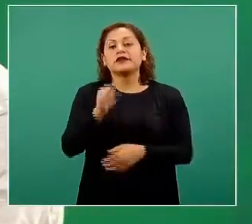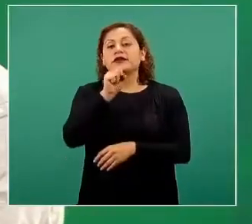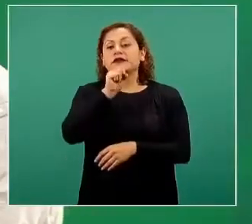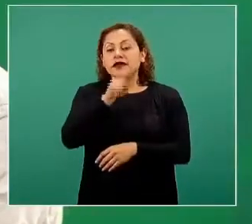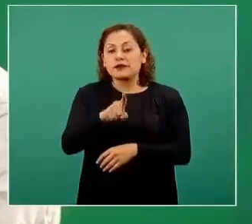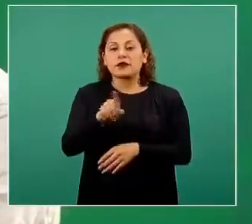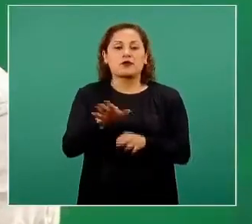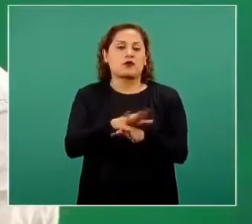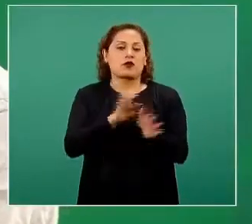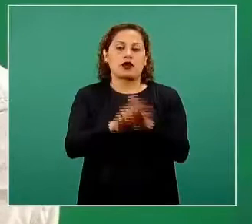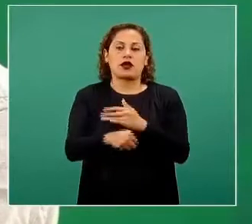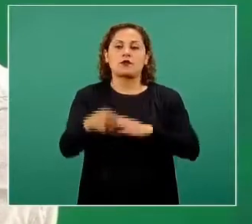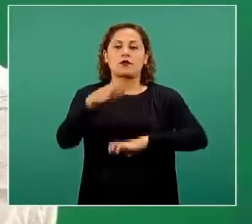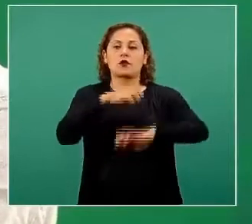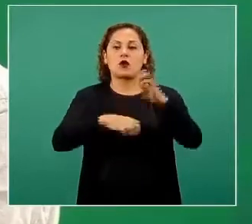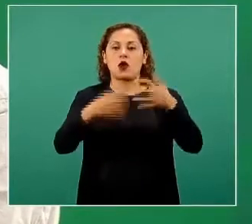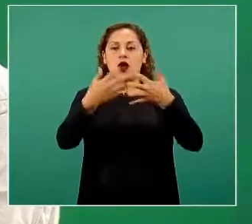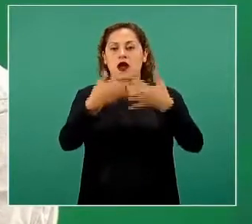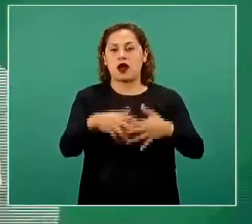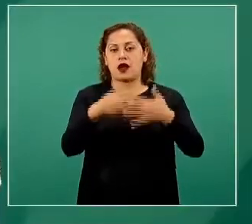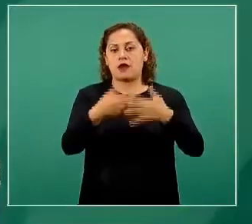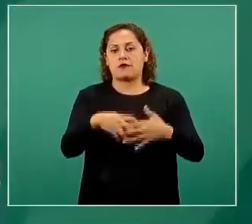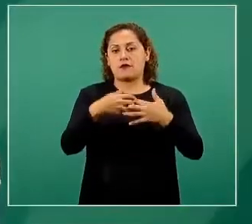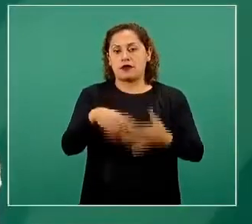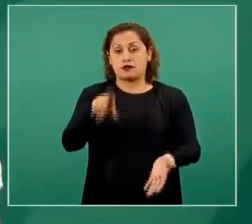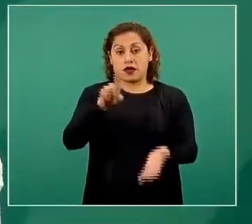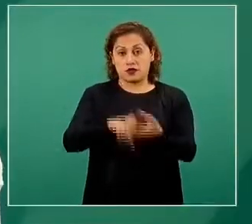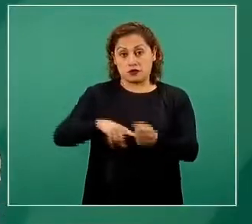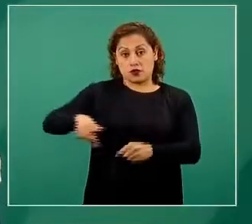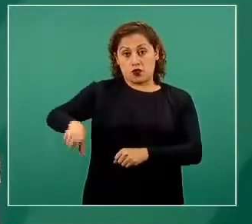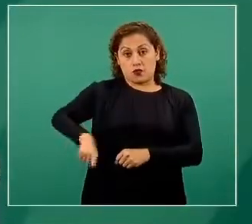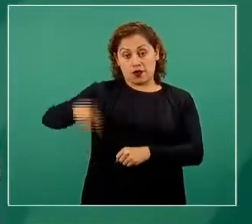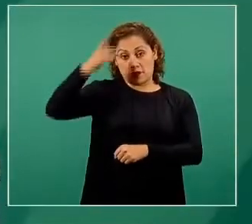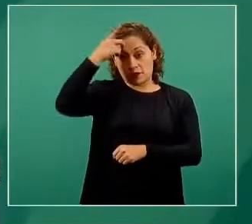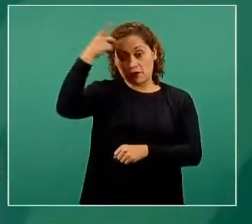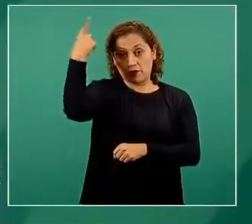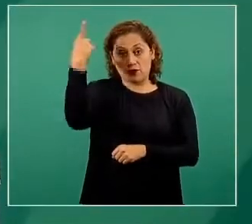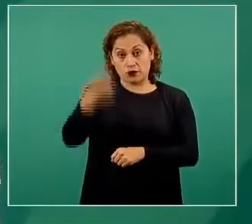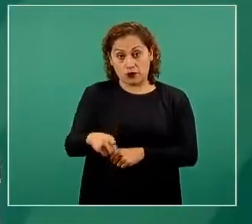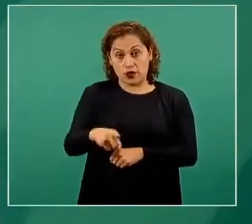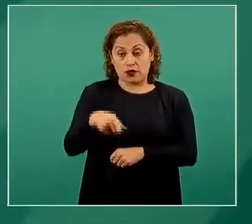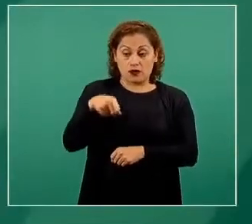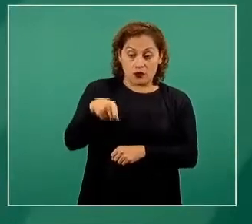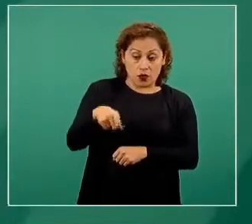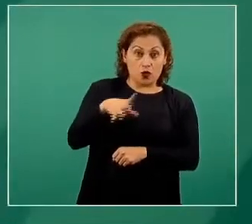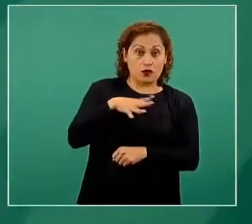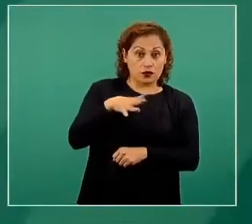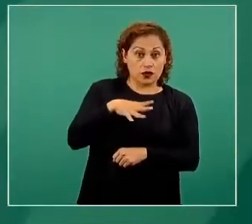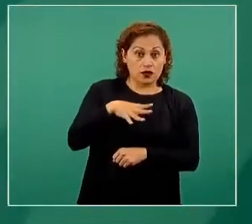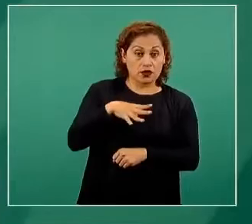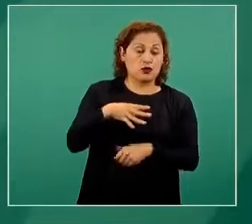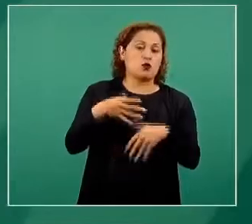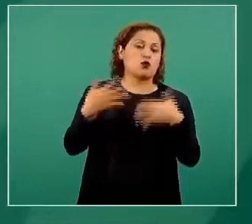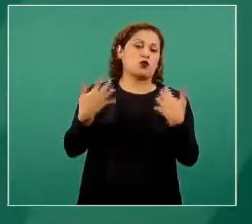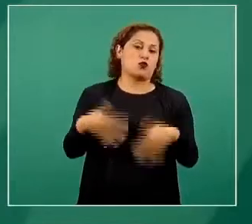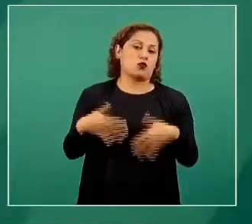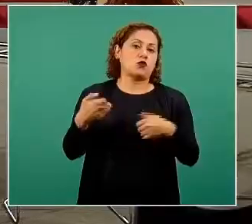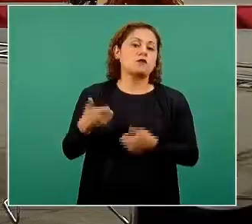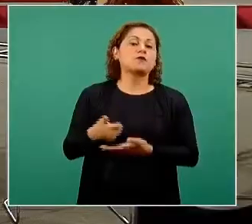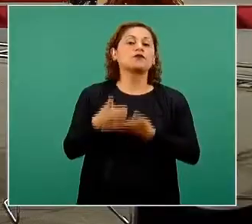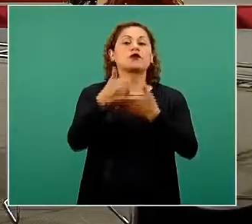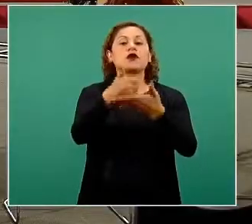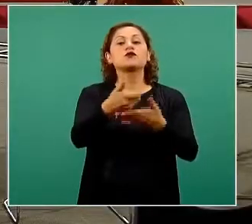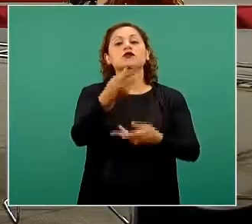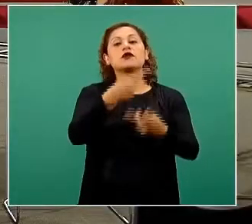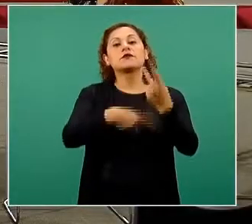empresa pública, si el Estado mexicano tiene una empresa pública, eso permite tener una mejor condición